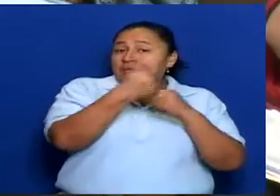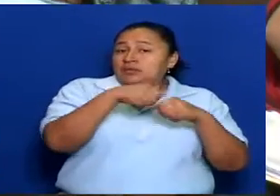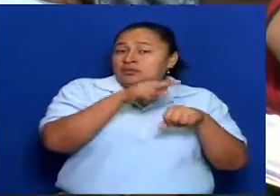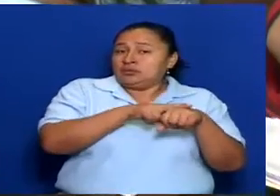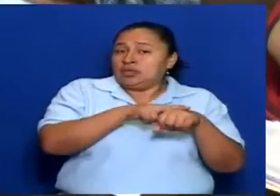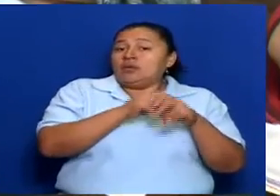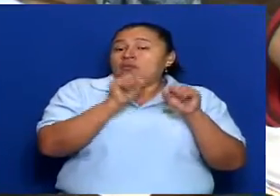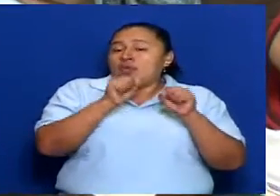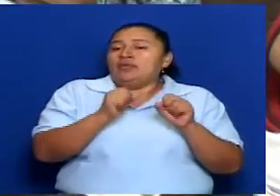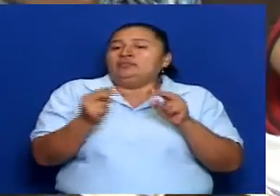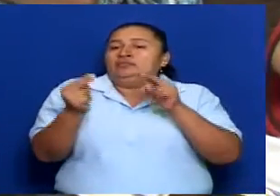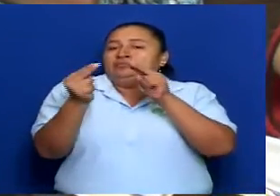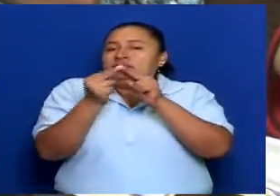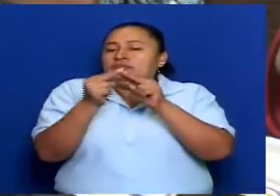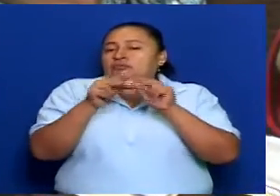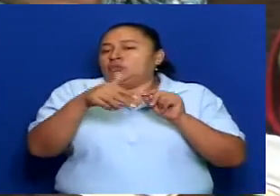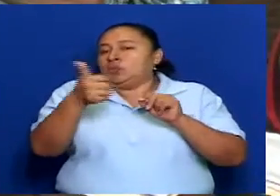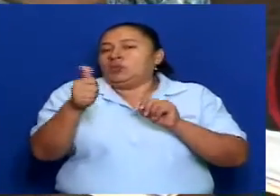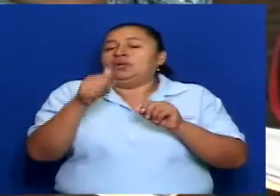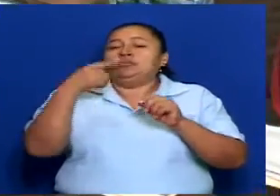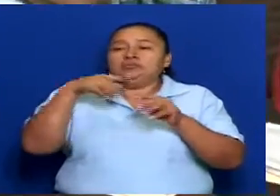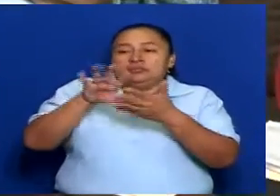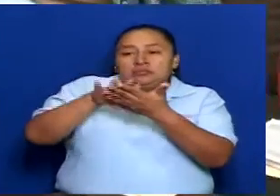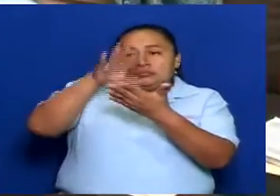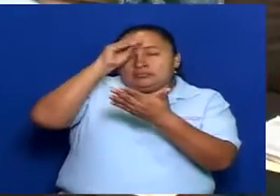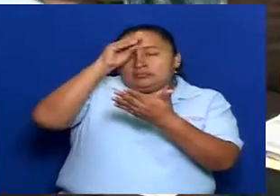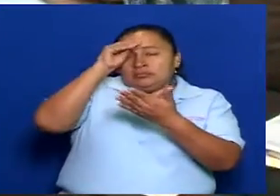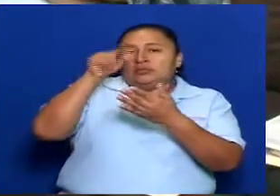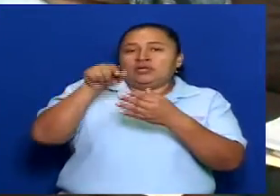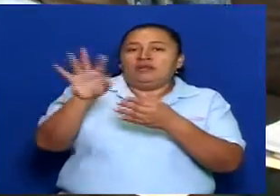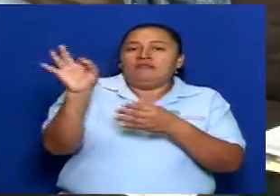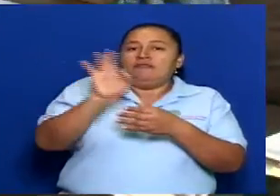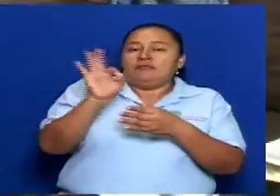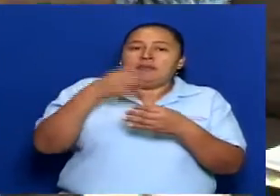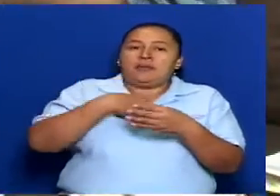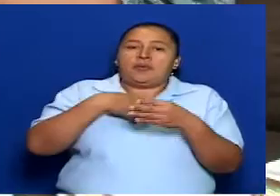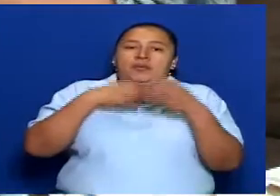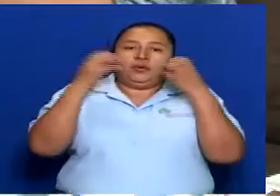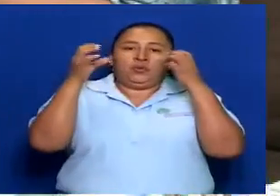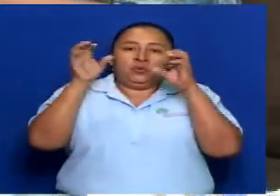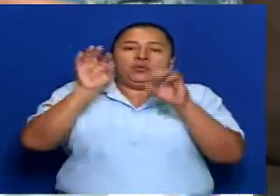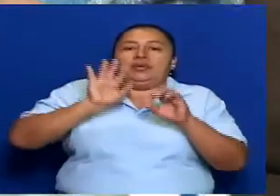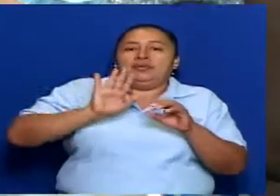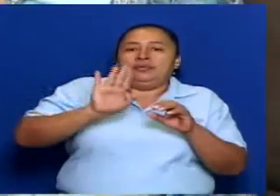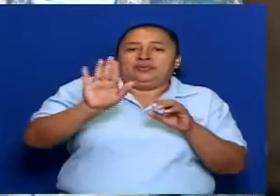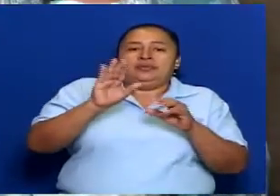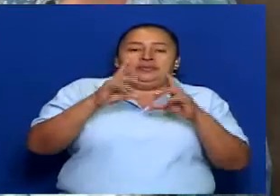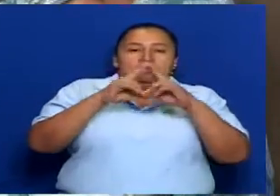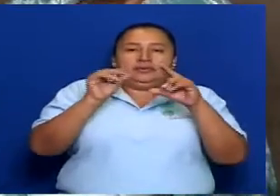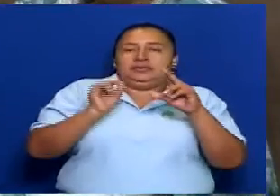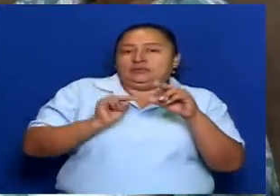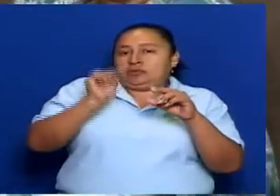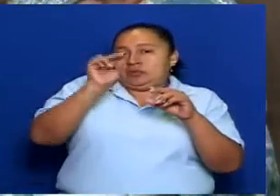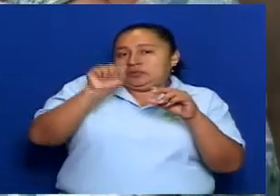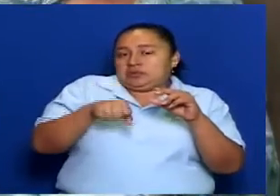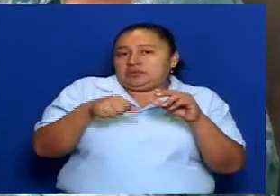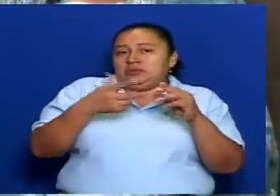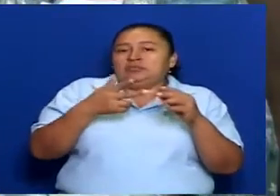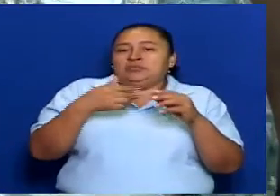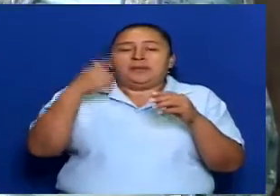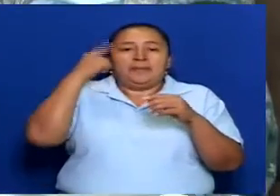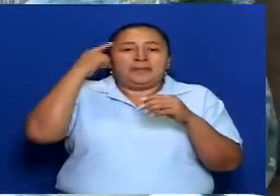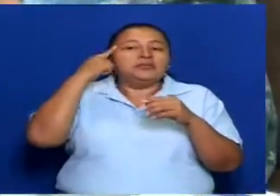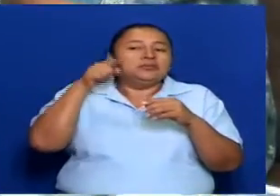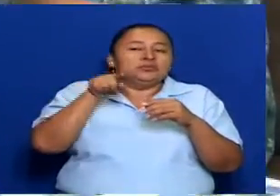la gran oportunidad también de ir aprendiendo de las formas de organización y del quehacer, del